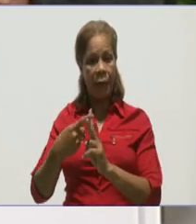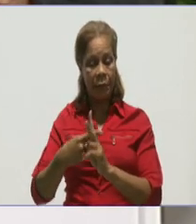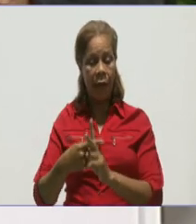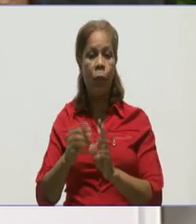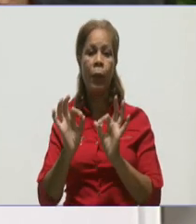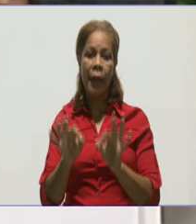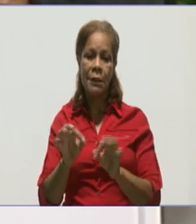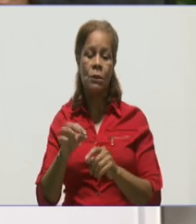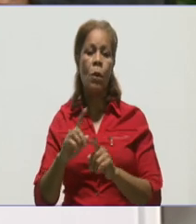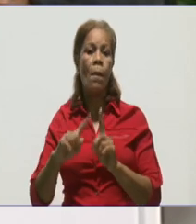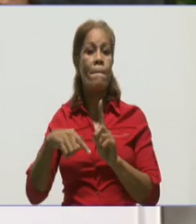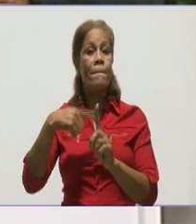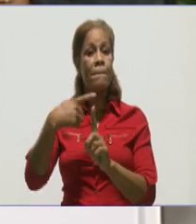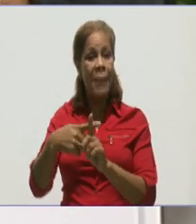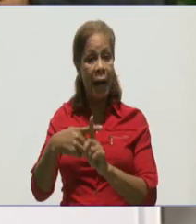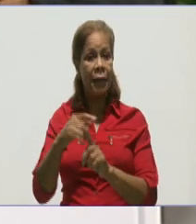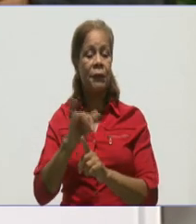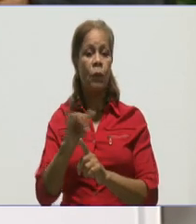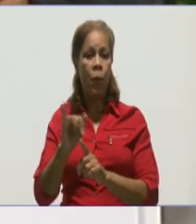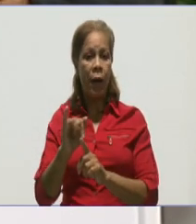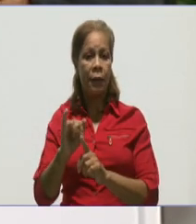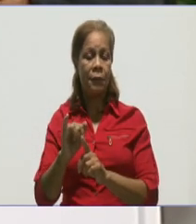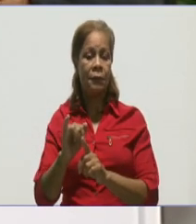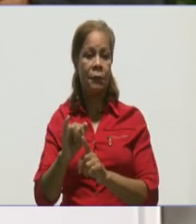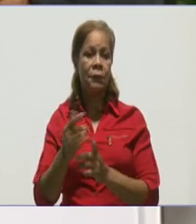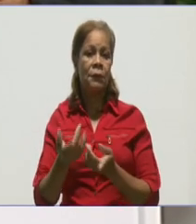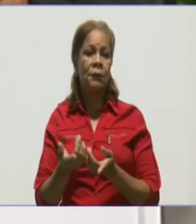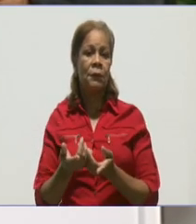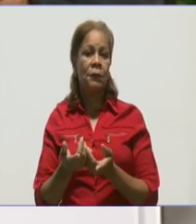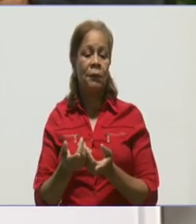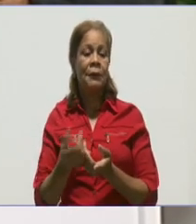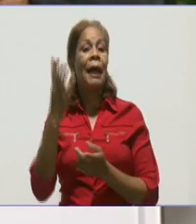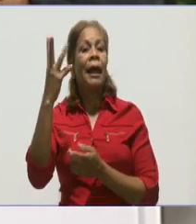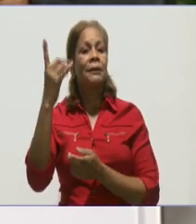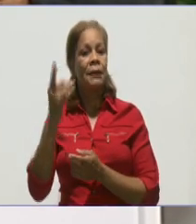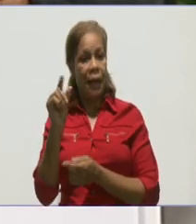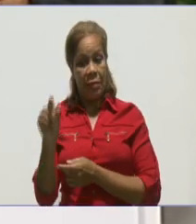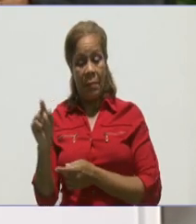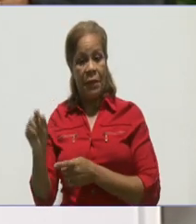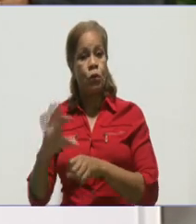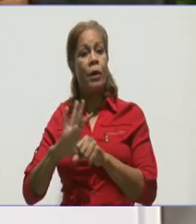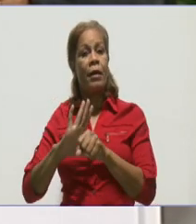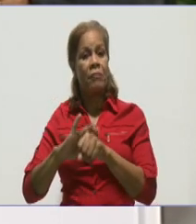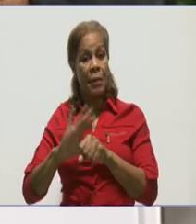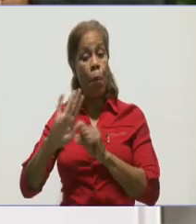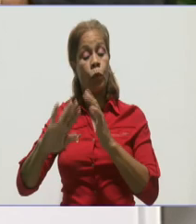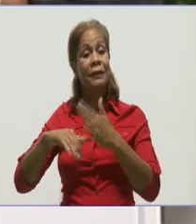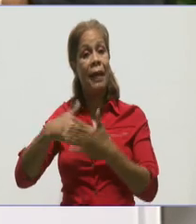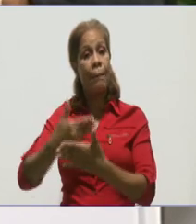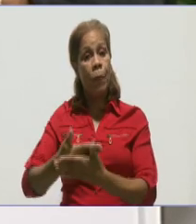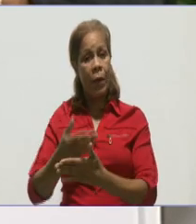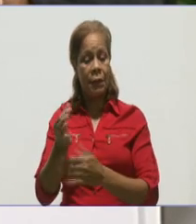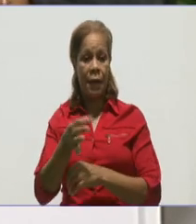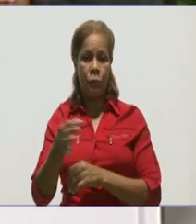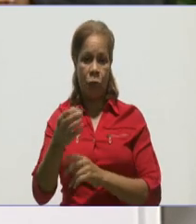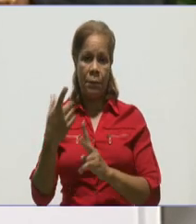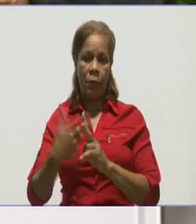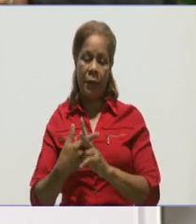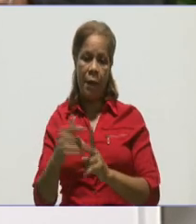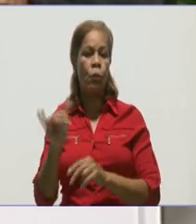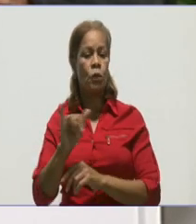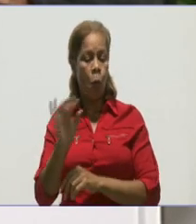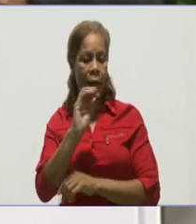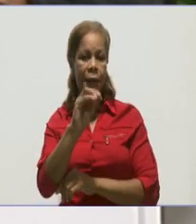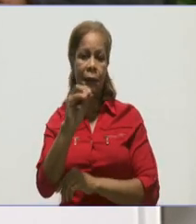los que reportan hoy una mayor tasa de positividad con relación a la COVID-19. También el llamado para los